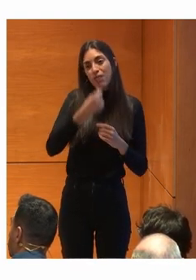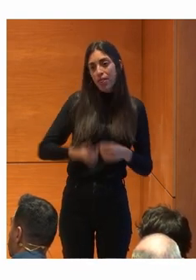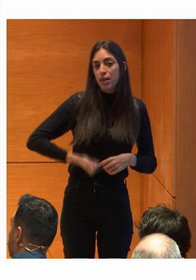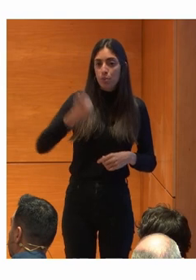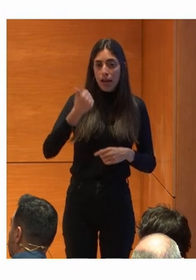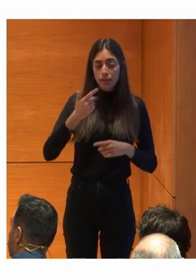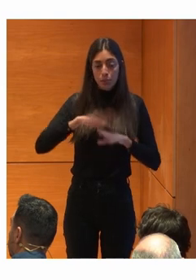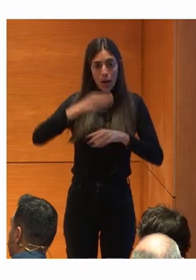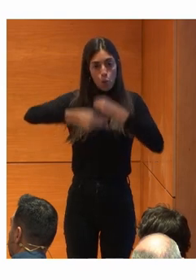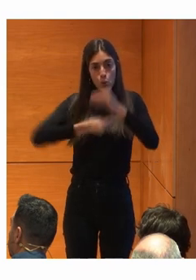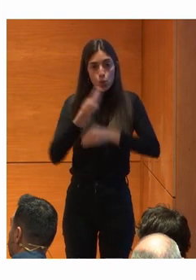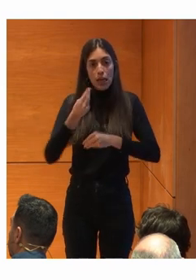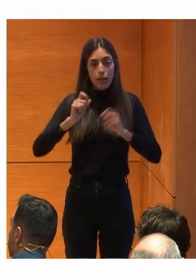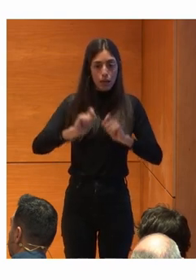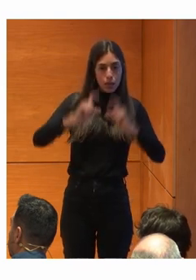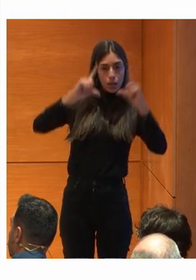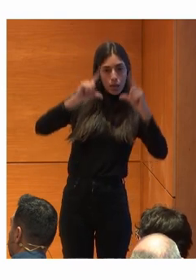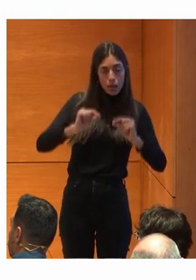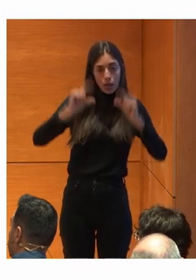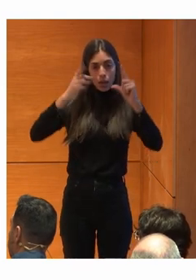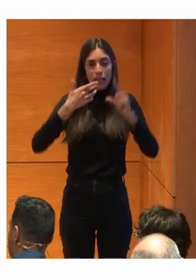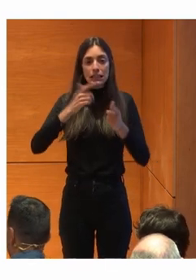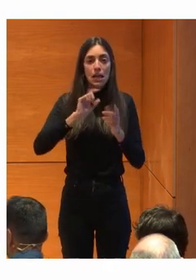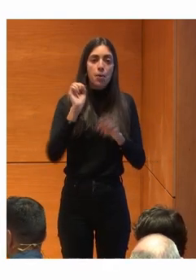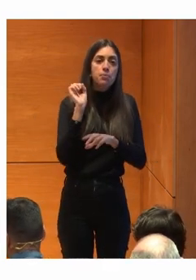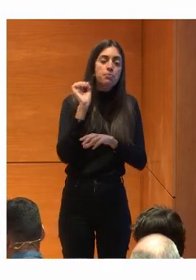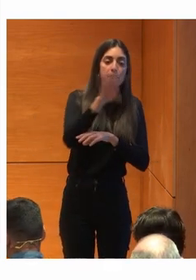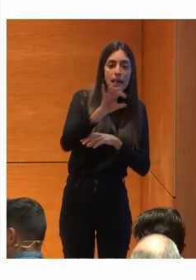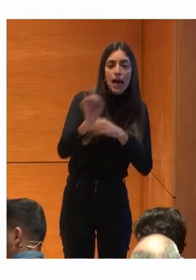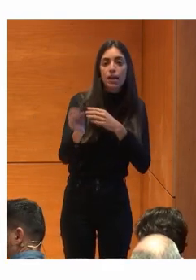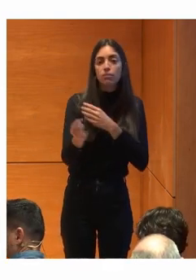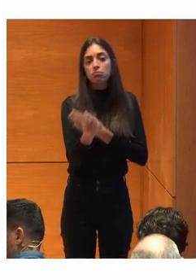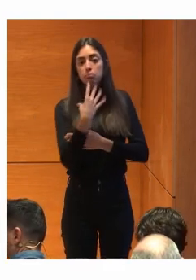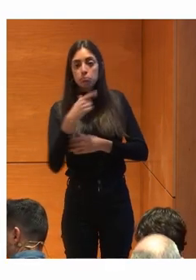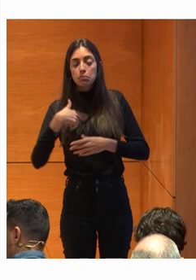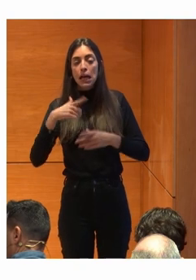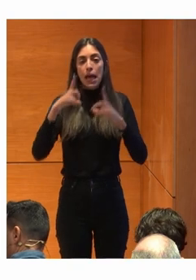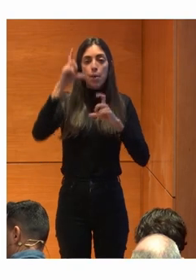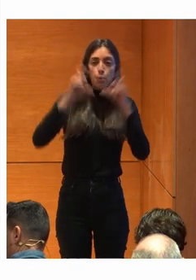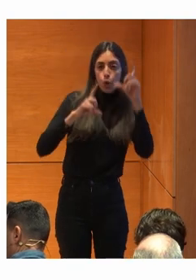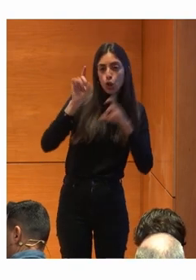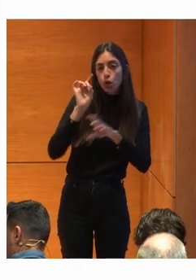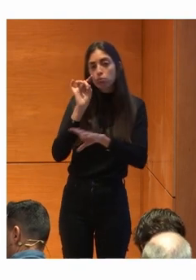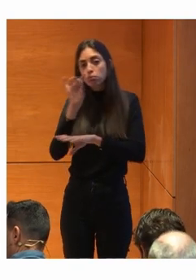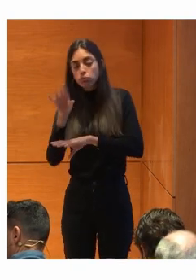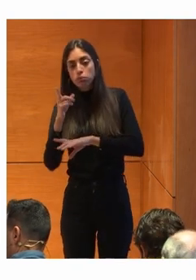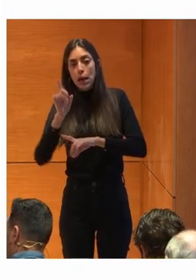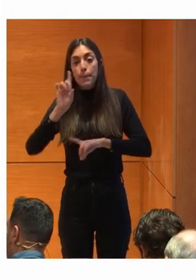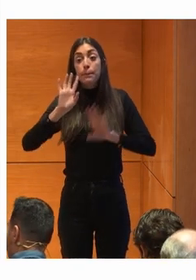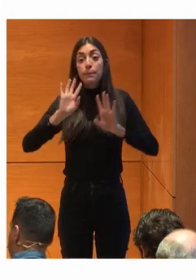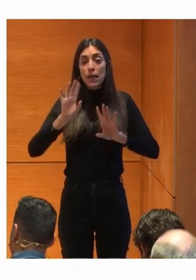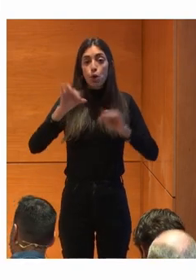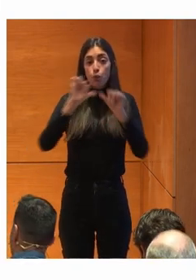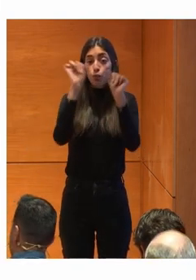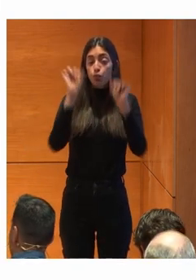tamaño Para que al final Pueda leer un mensaje Enviar emoticonos Leer, escribir Absolutamente Todas las funciones Pero de forma